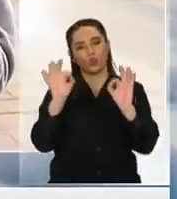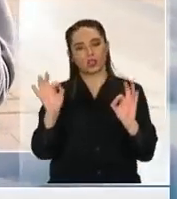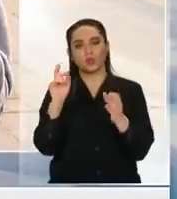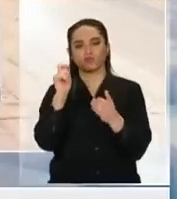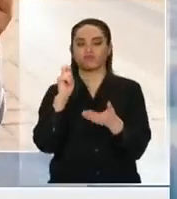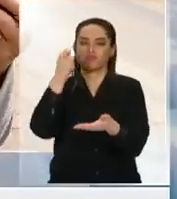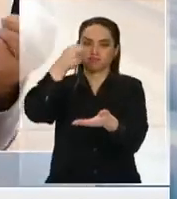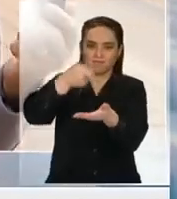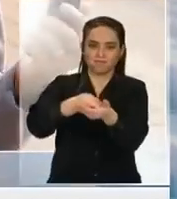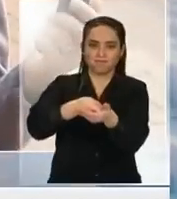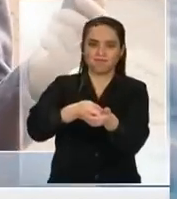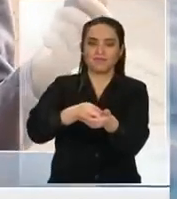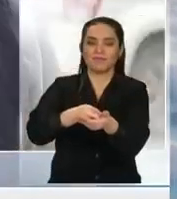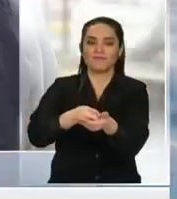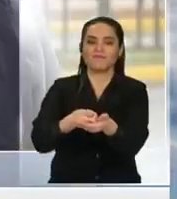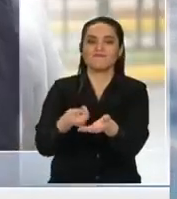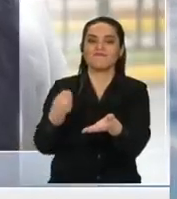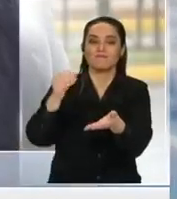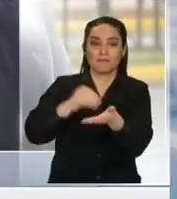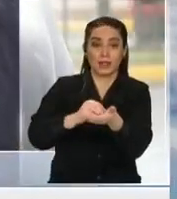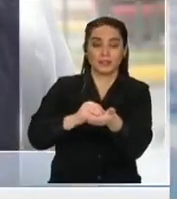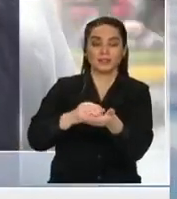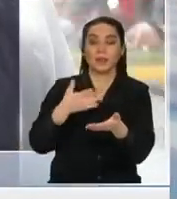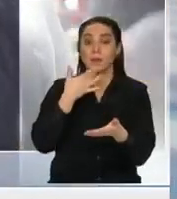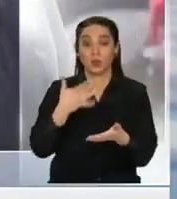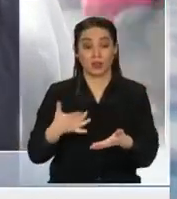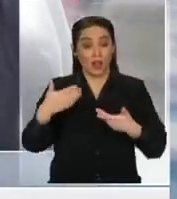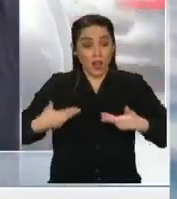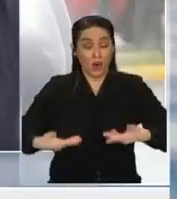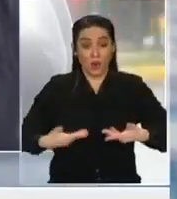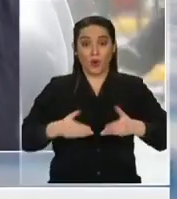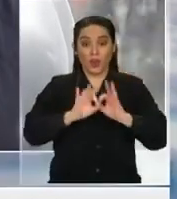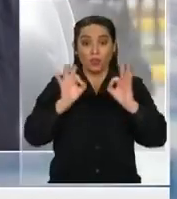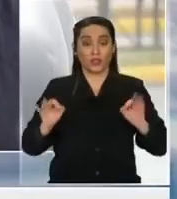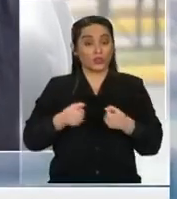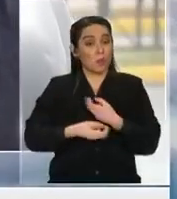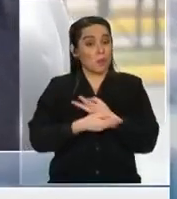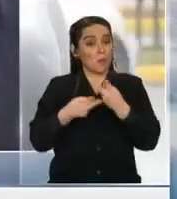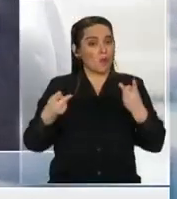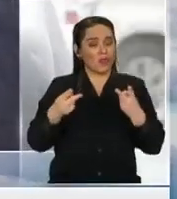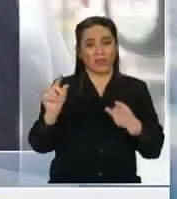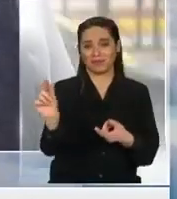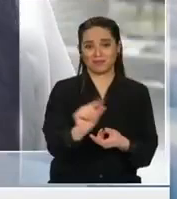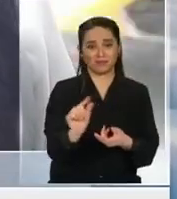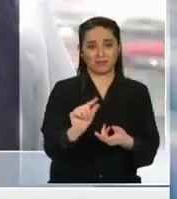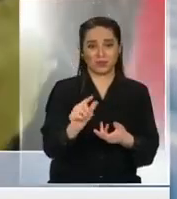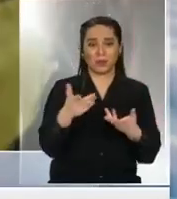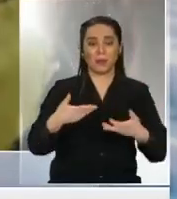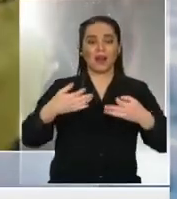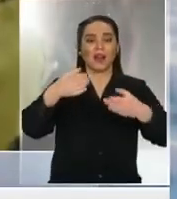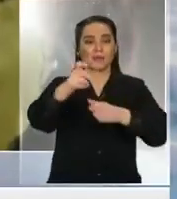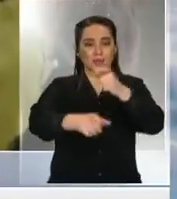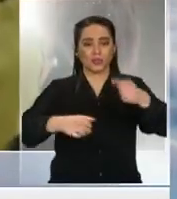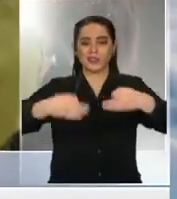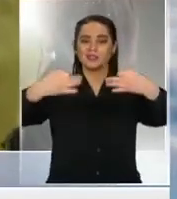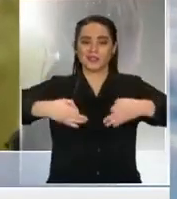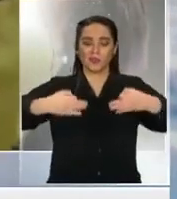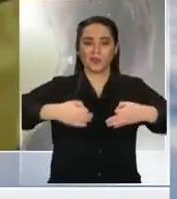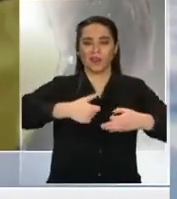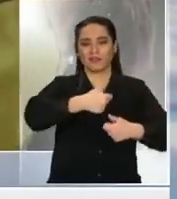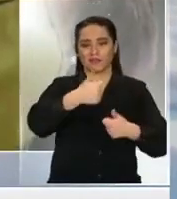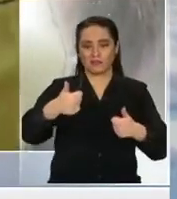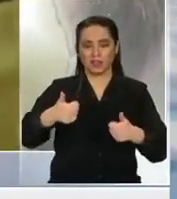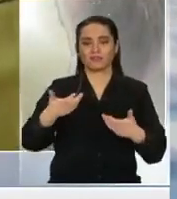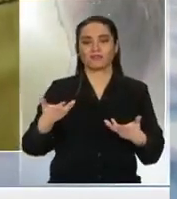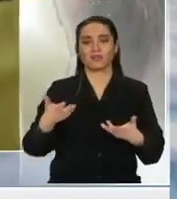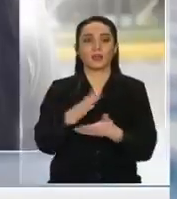Lo que hoy día se invierte en nuestro país en la educación pública es absolutamente insuficiente para tener una buena educación, para asegurarle una buena educación a todos y a todas, que